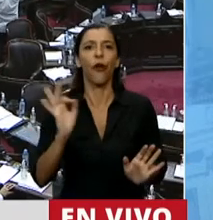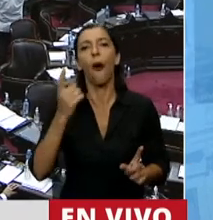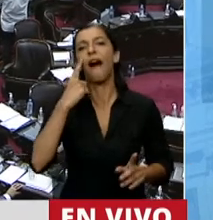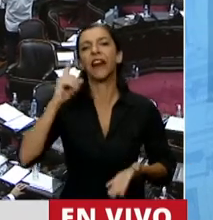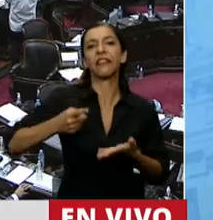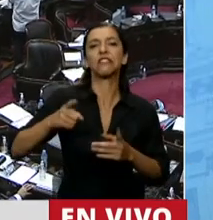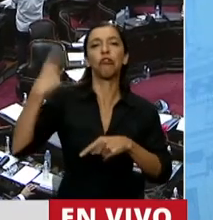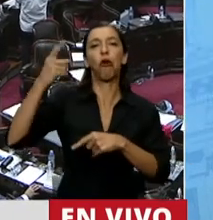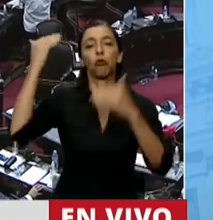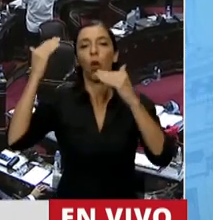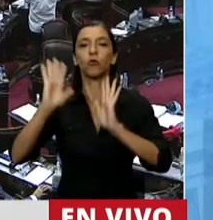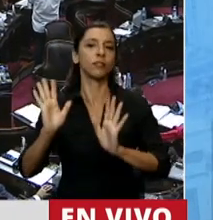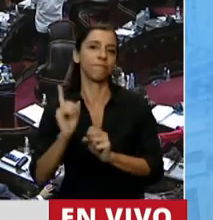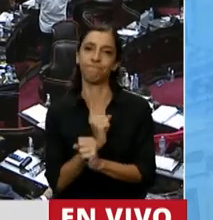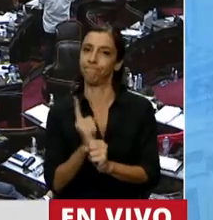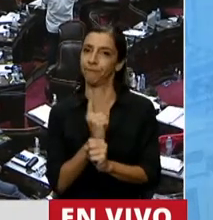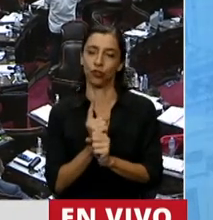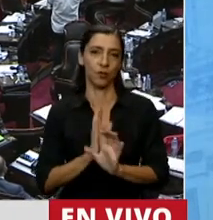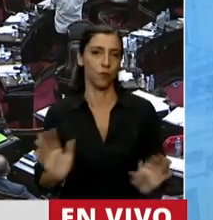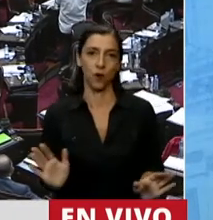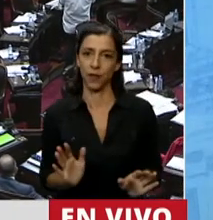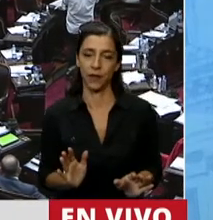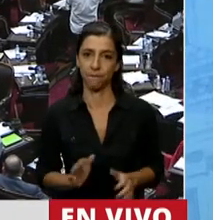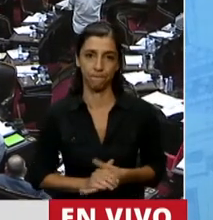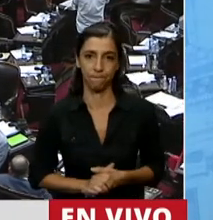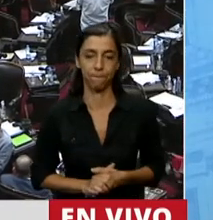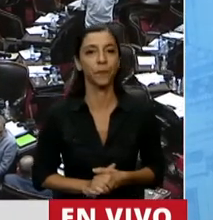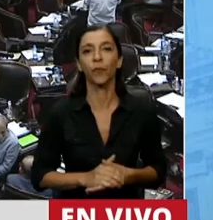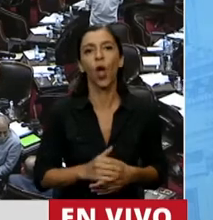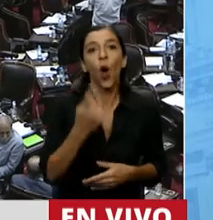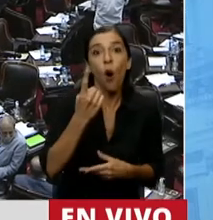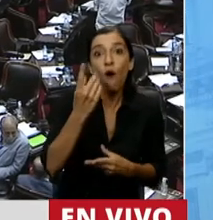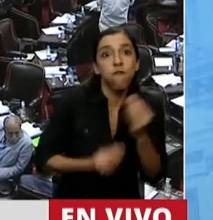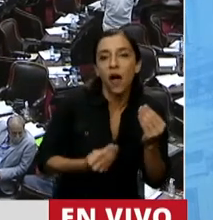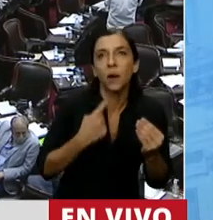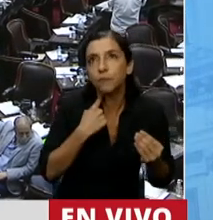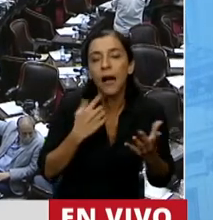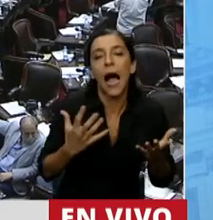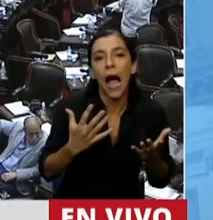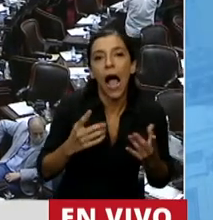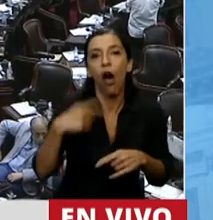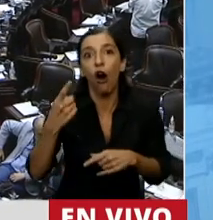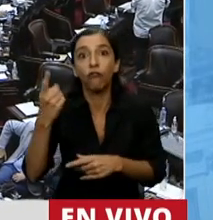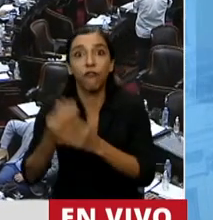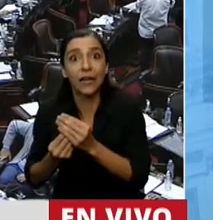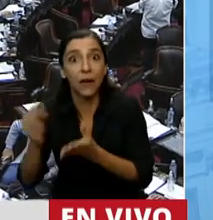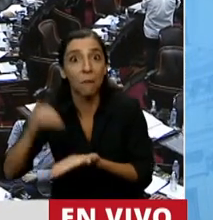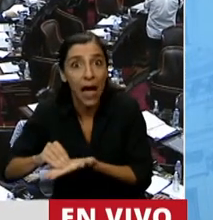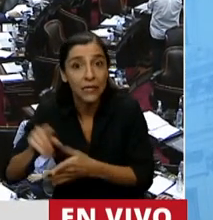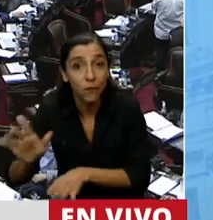de los mayores. Un error no puede subsanarse con otro error. Una situación indeseada,